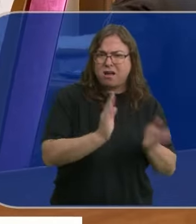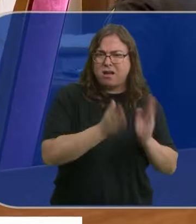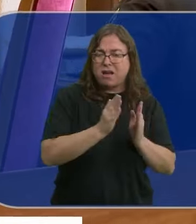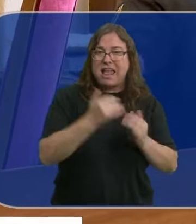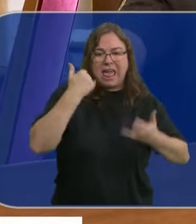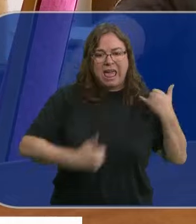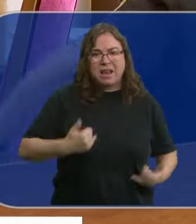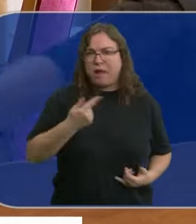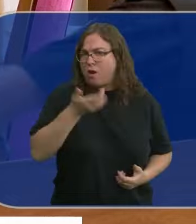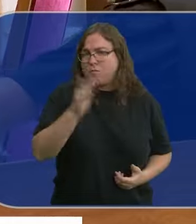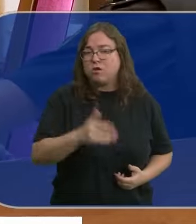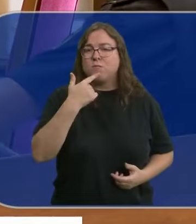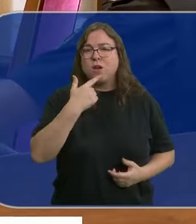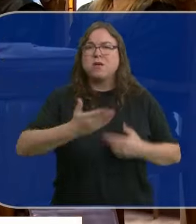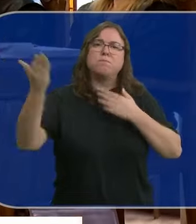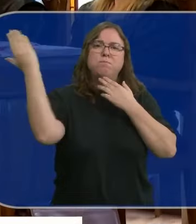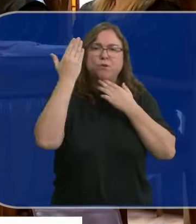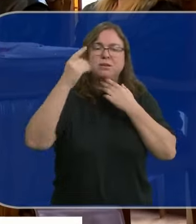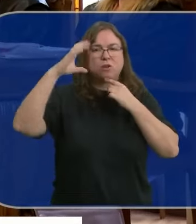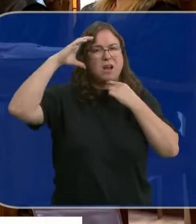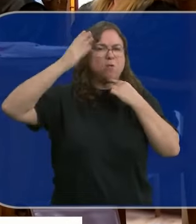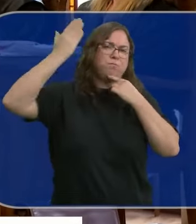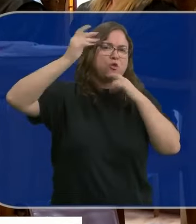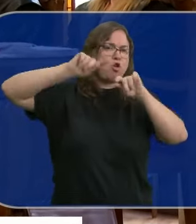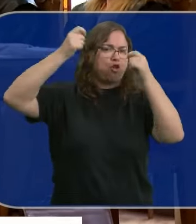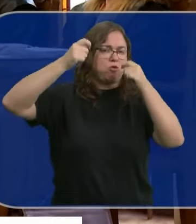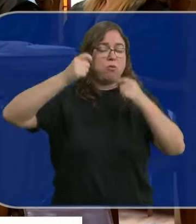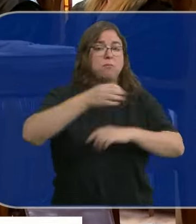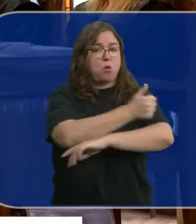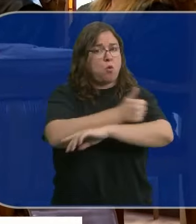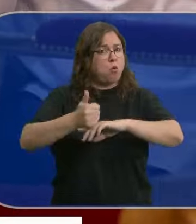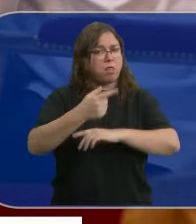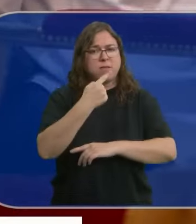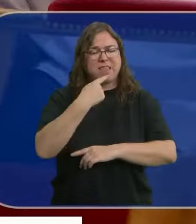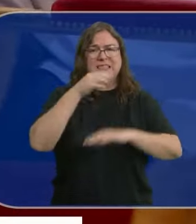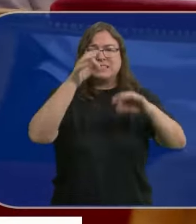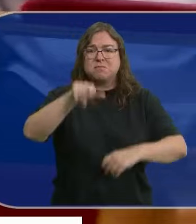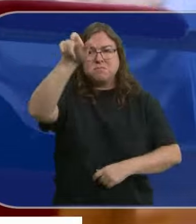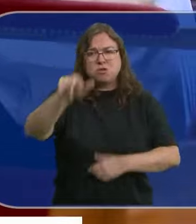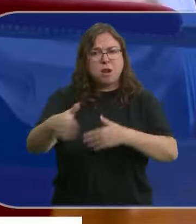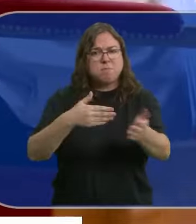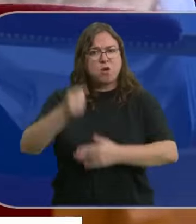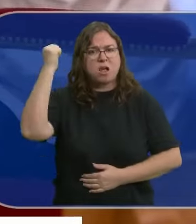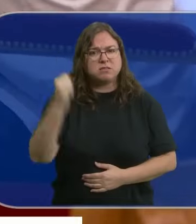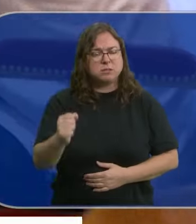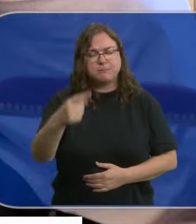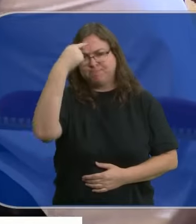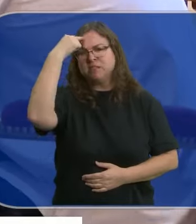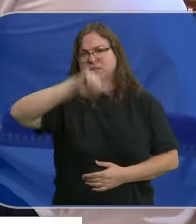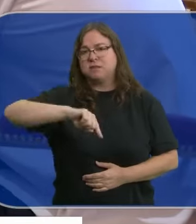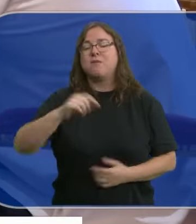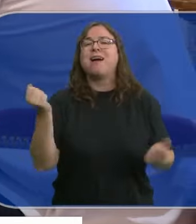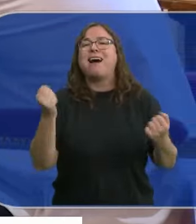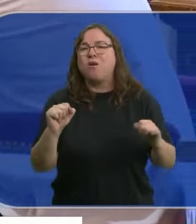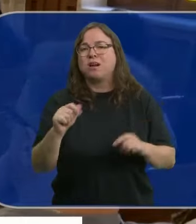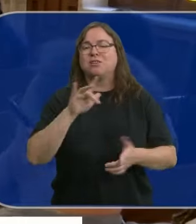algunas de ellas mortales, como un pisotón que le fracturó el cráneo. El jurado entiende que en todo momento el acusado era consciente de lo que hacía,